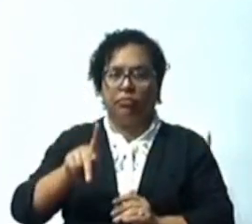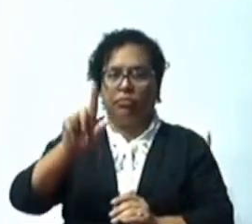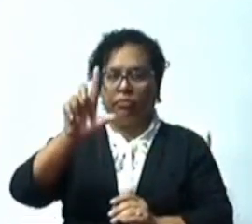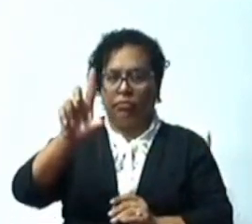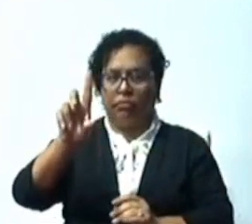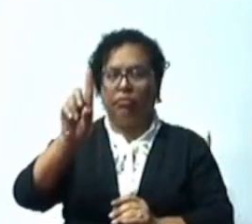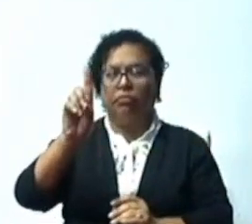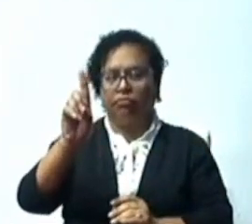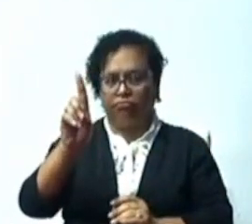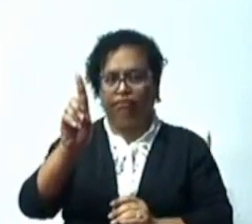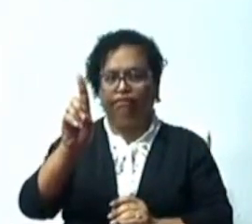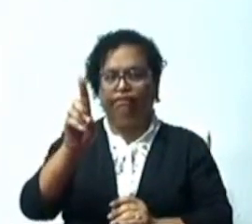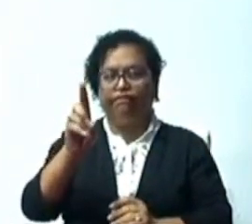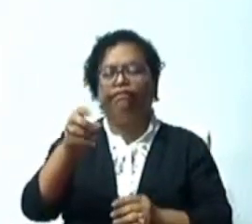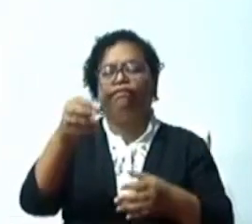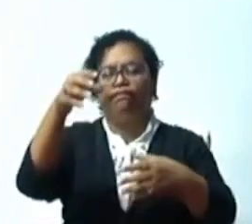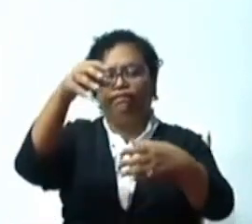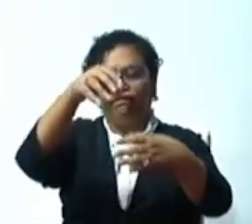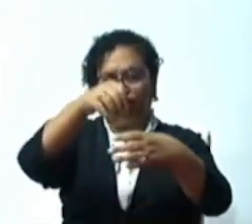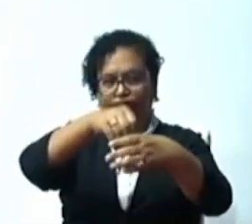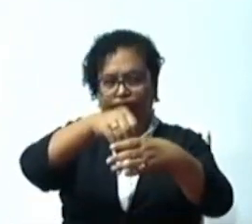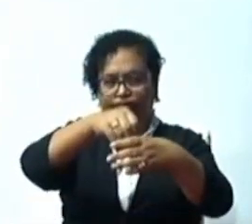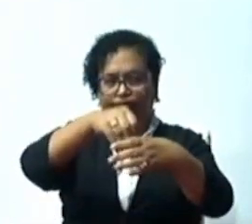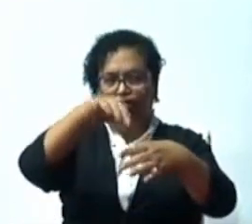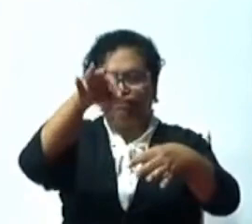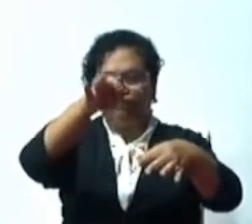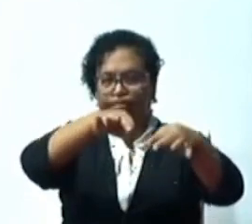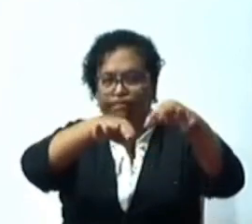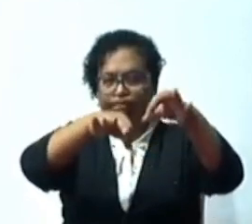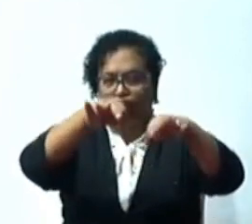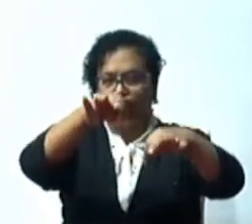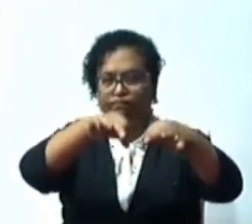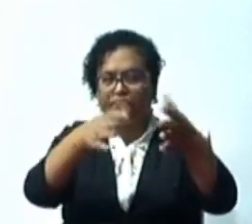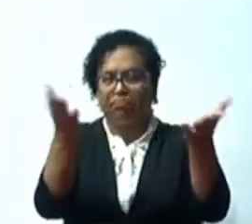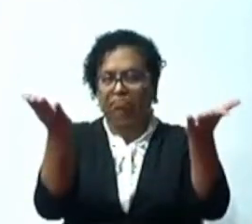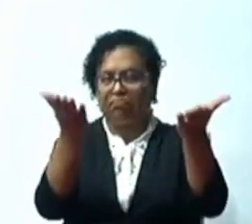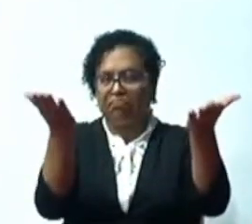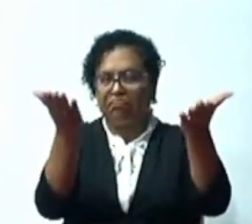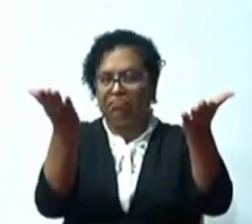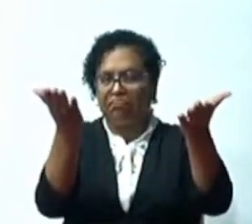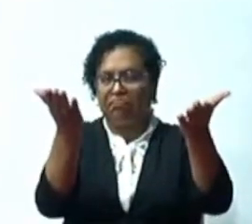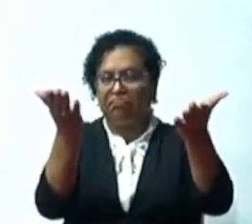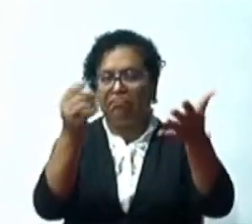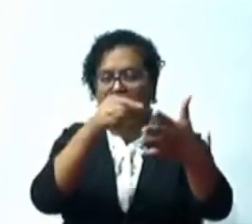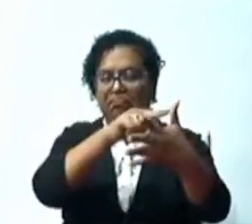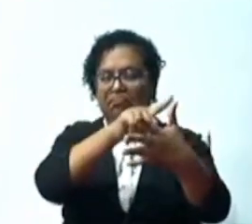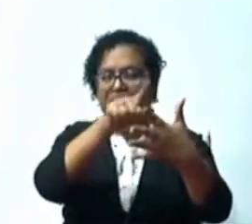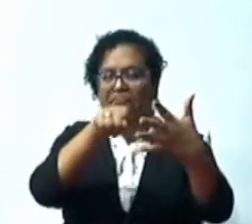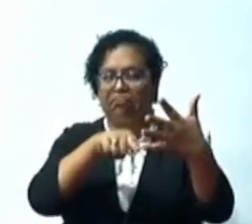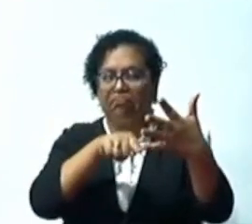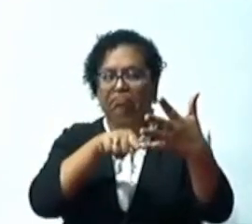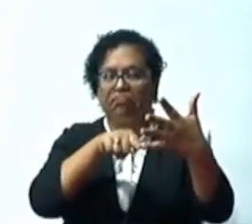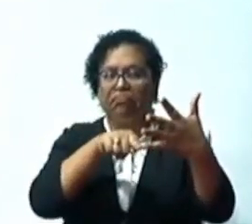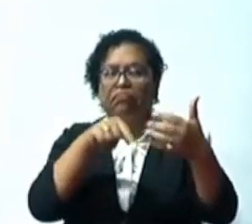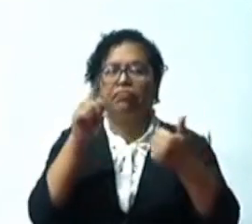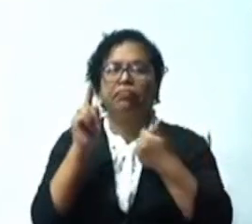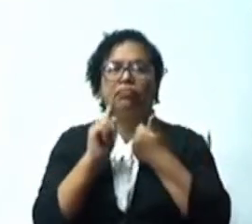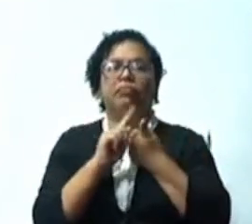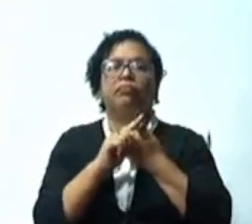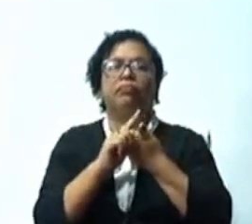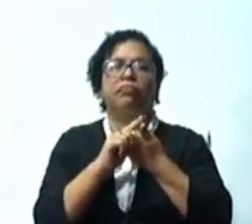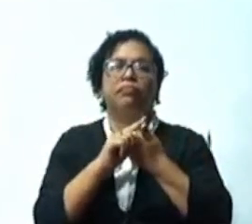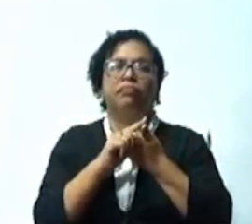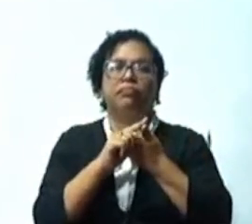que fueron los siguientes. El proyecto deja al margen